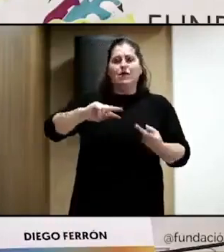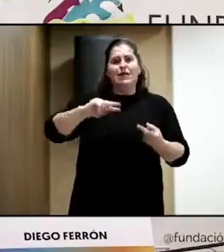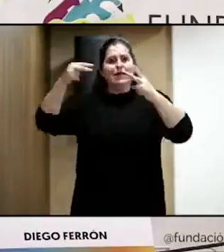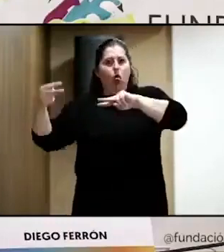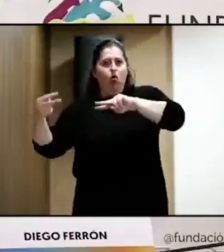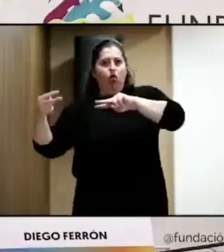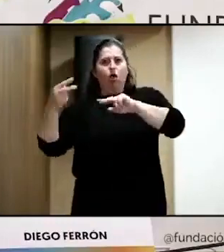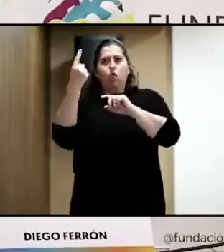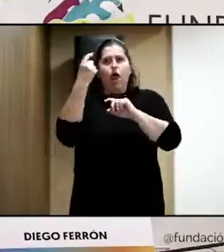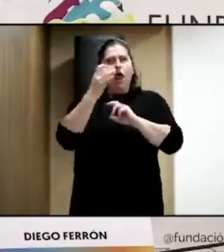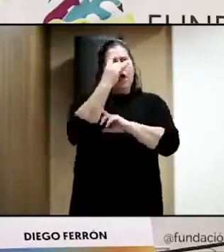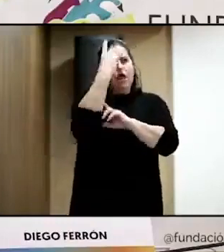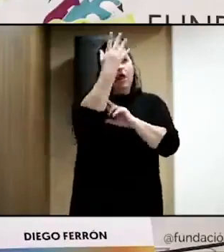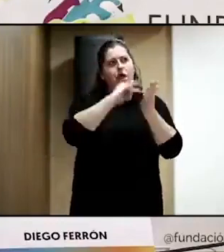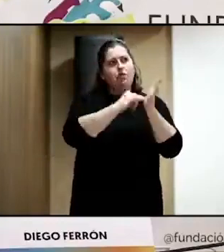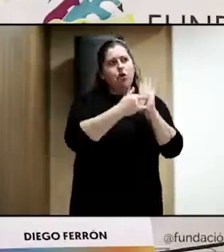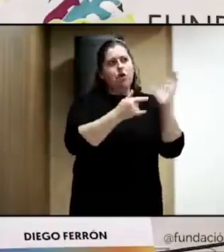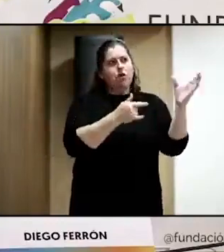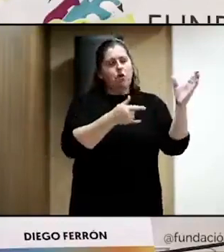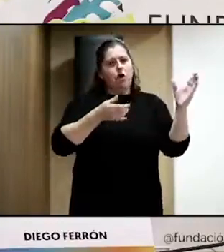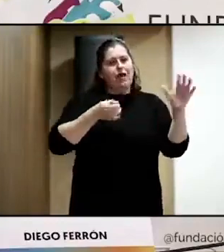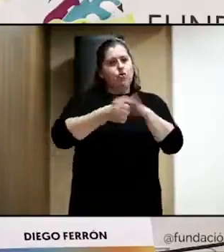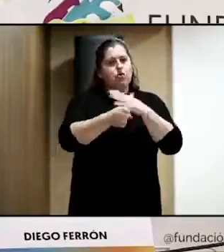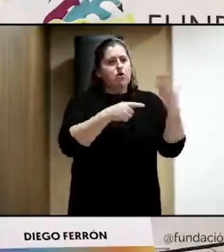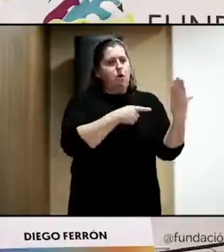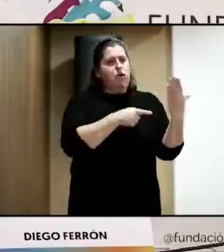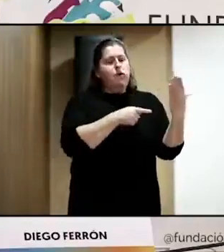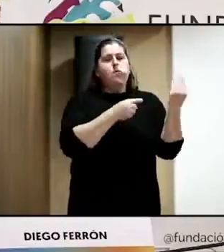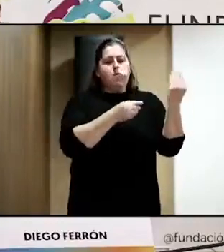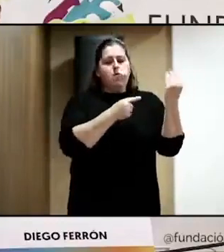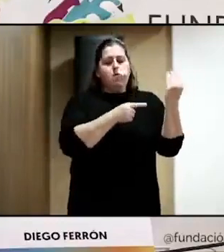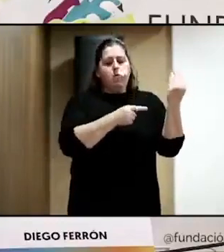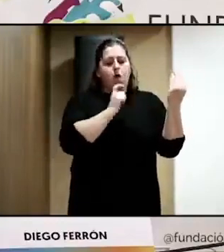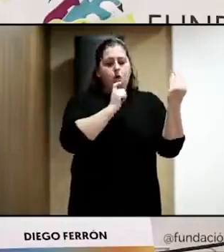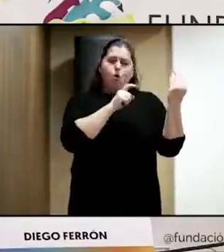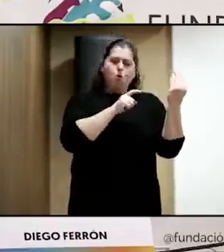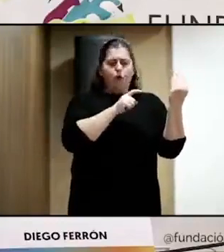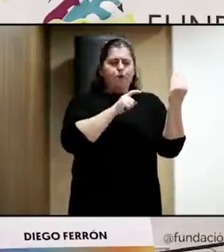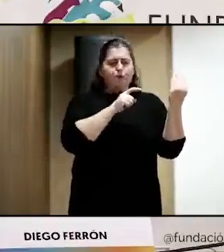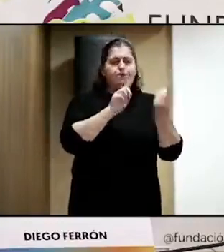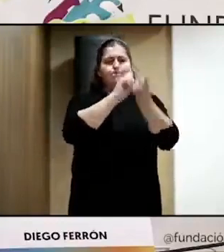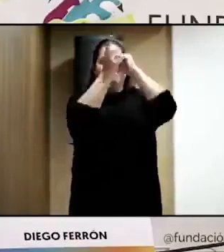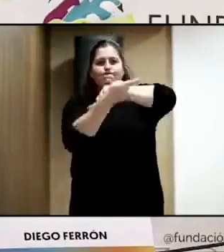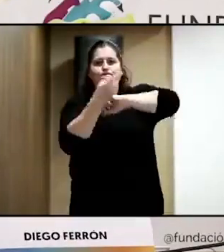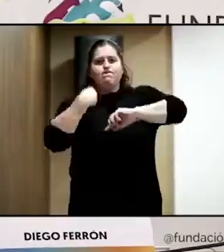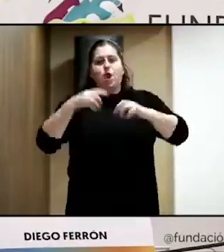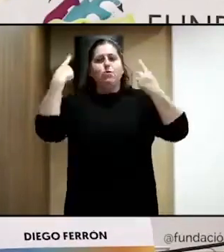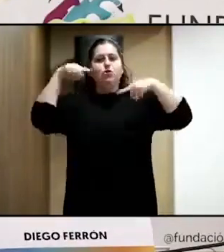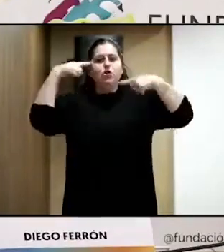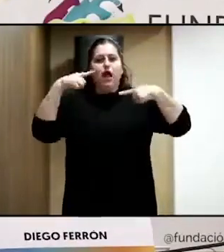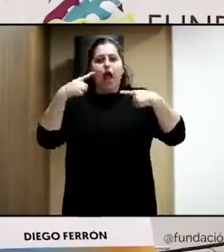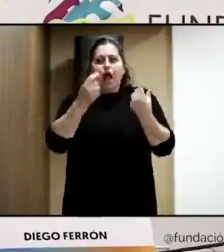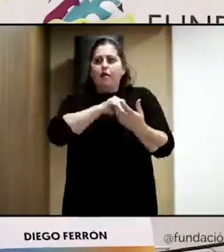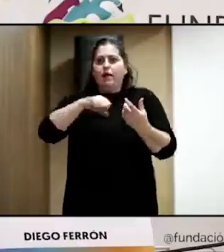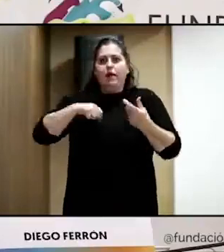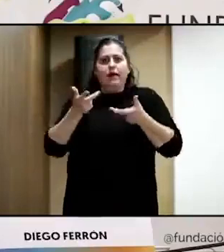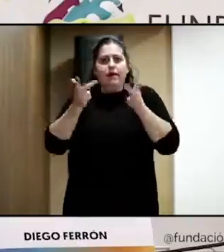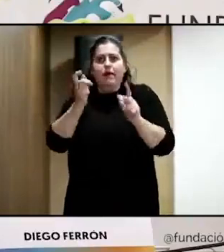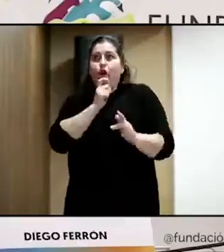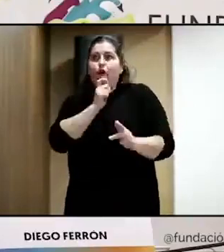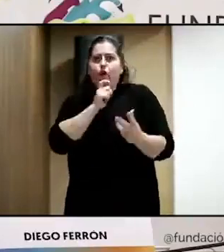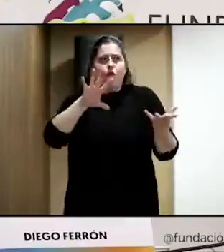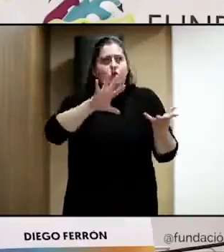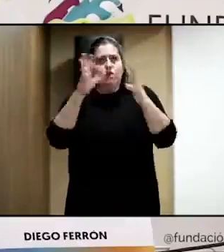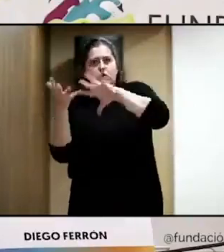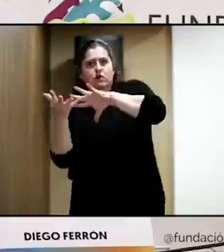idea de proyecto inclusivo a un festival de música independiente, ¿no? Entonces, en ese sentido, yo siempre